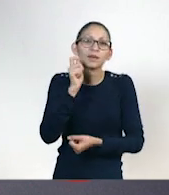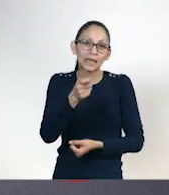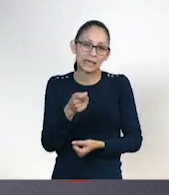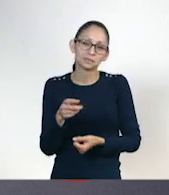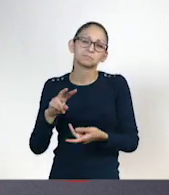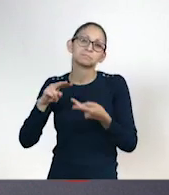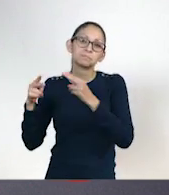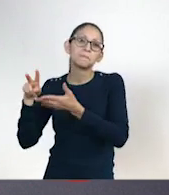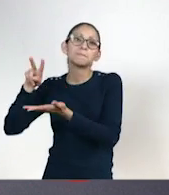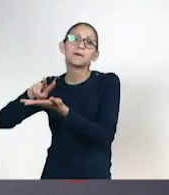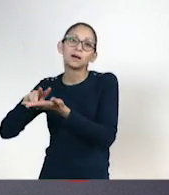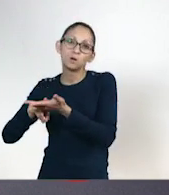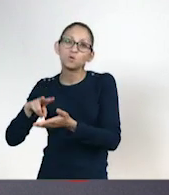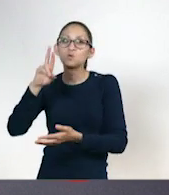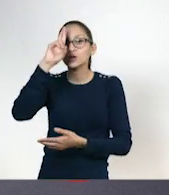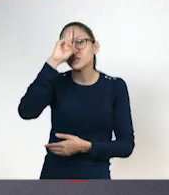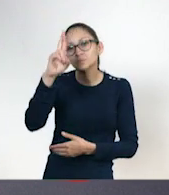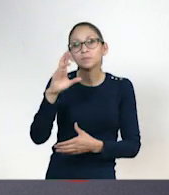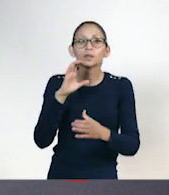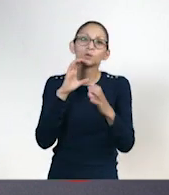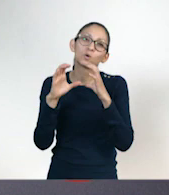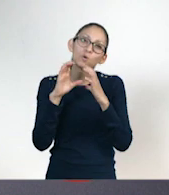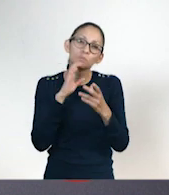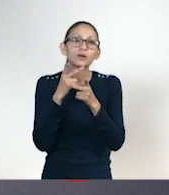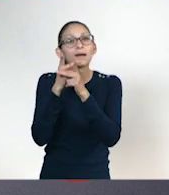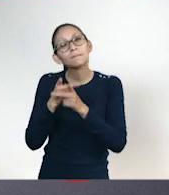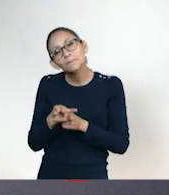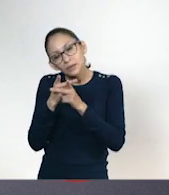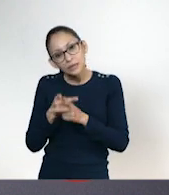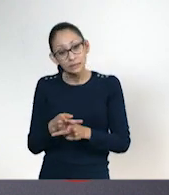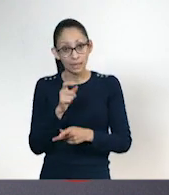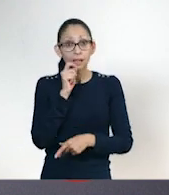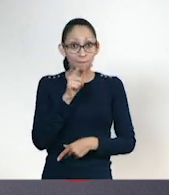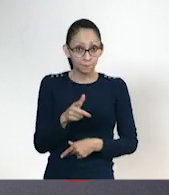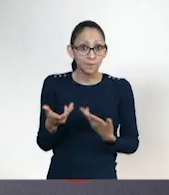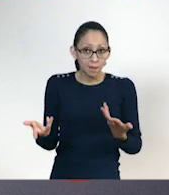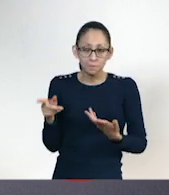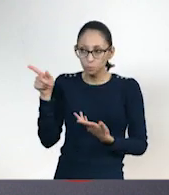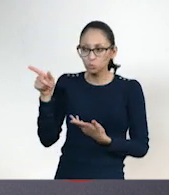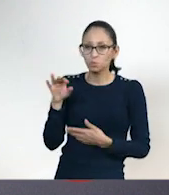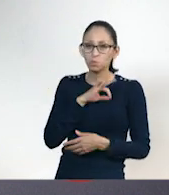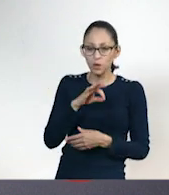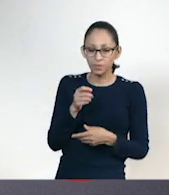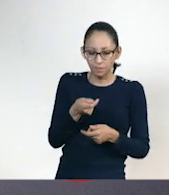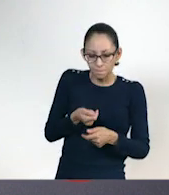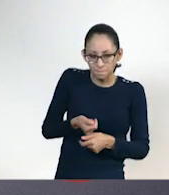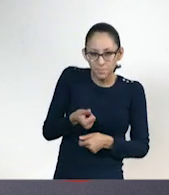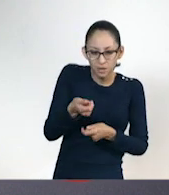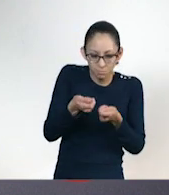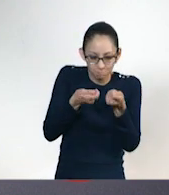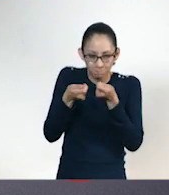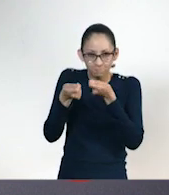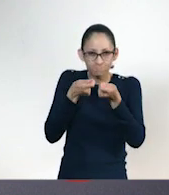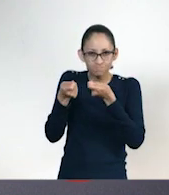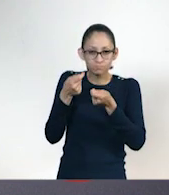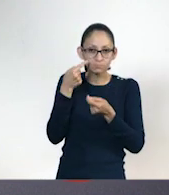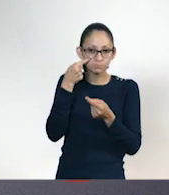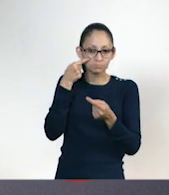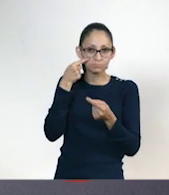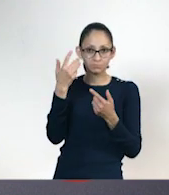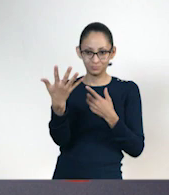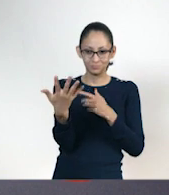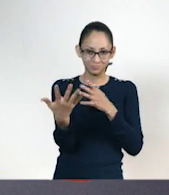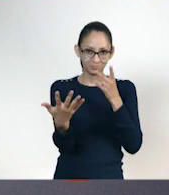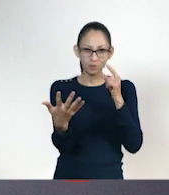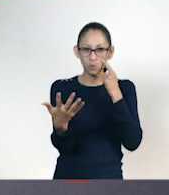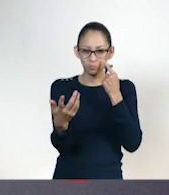respeto, la comunicación, la tolerancia. Además, desarrollas la coordinación óculo-manual importantísima